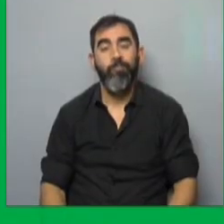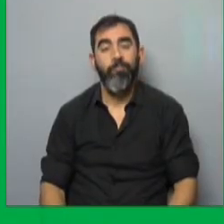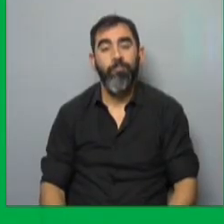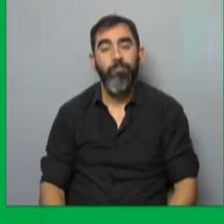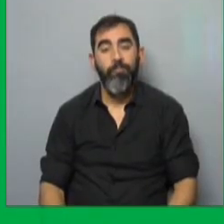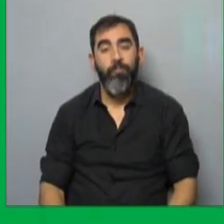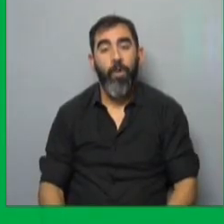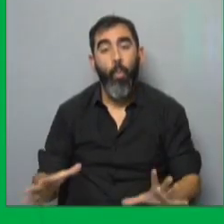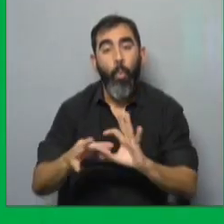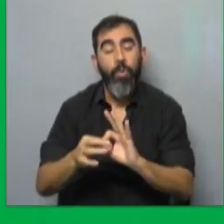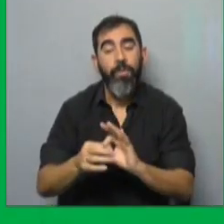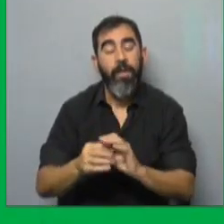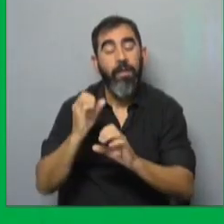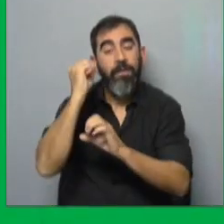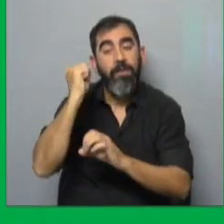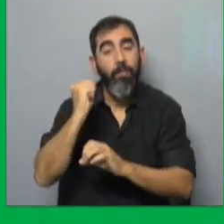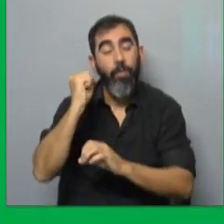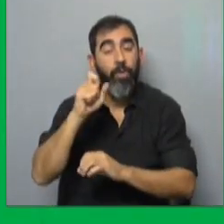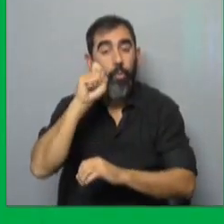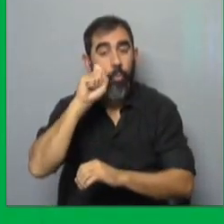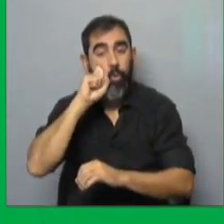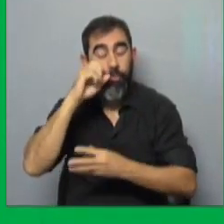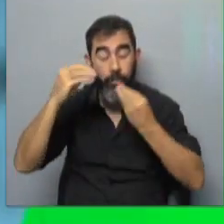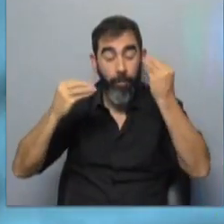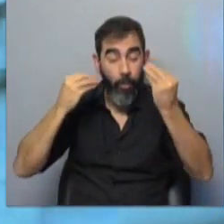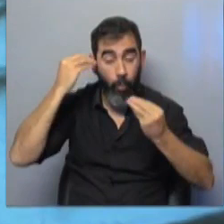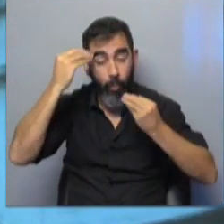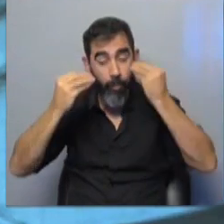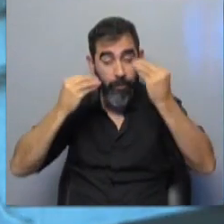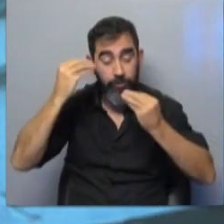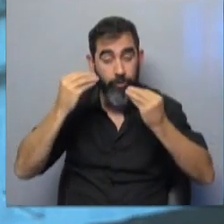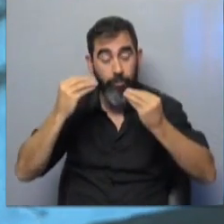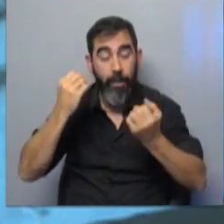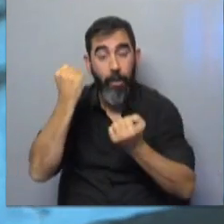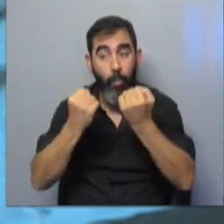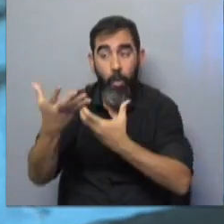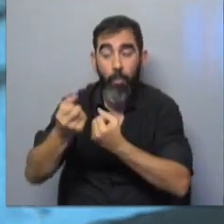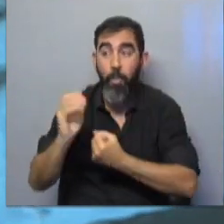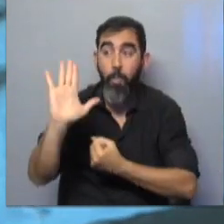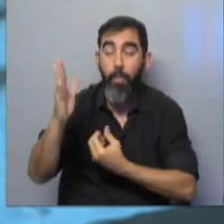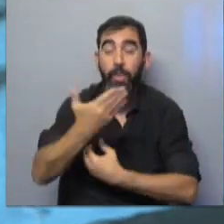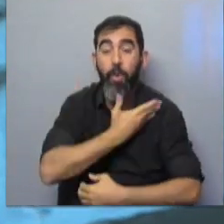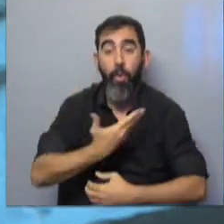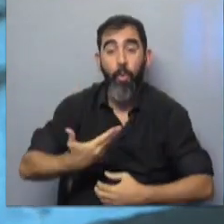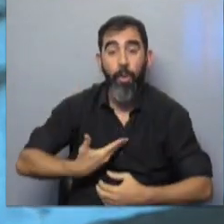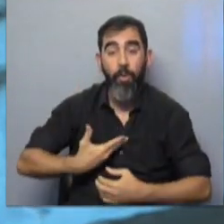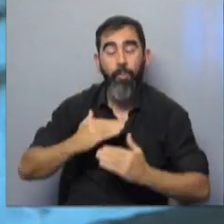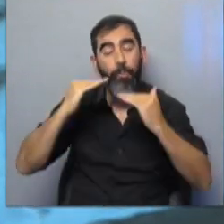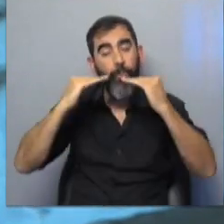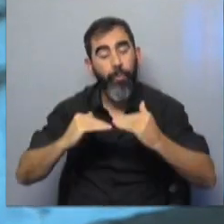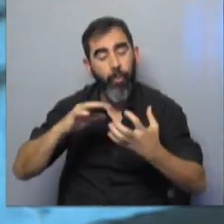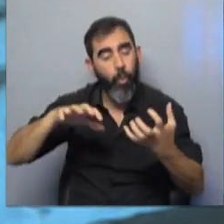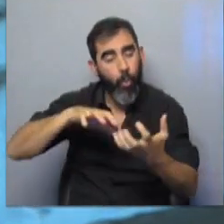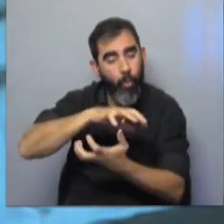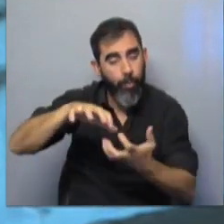La Unión del Transporte Turístico del Uruguay expresó preocupación por la falta de asistencia económica prometida por el gobierno para aliviar su